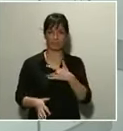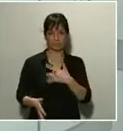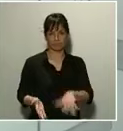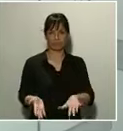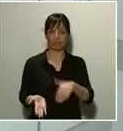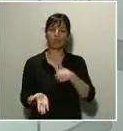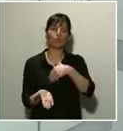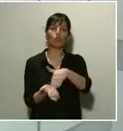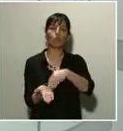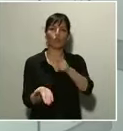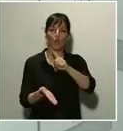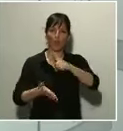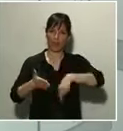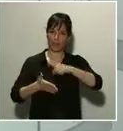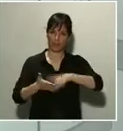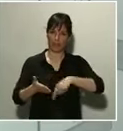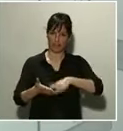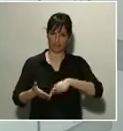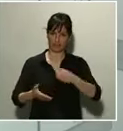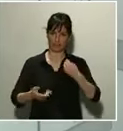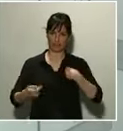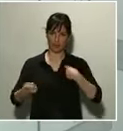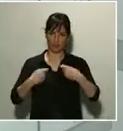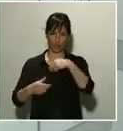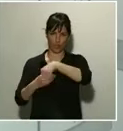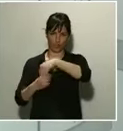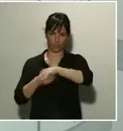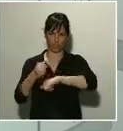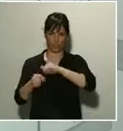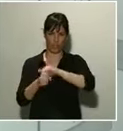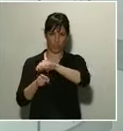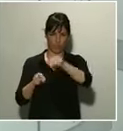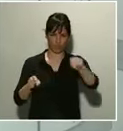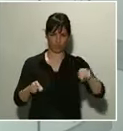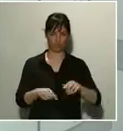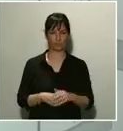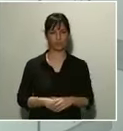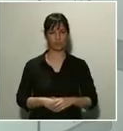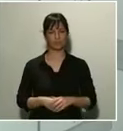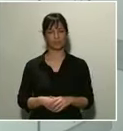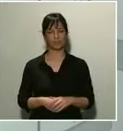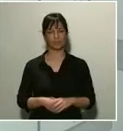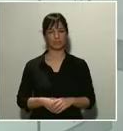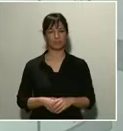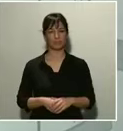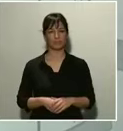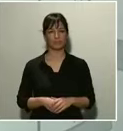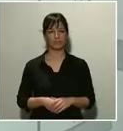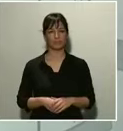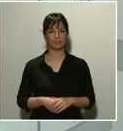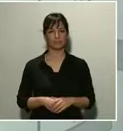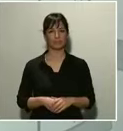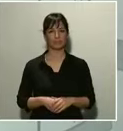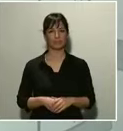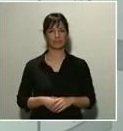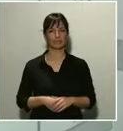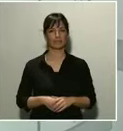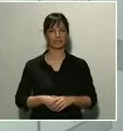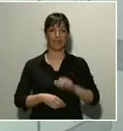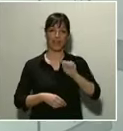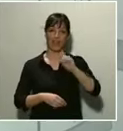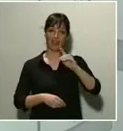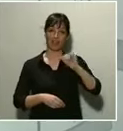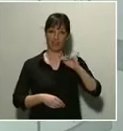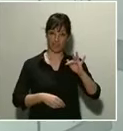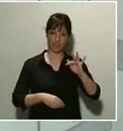alquileres a estos comercios. En la misma línea, el administrador de infraestructuras ferroviarias, ADIF, suspenderá